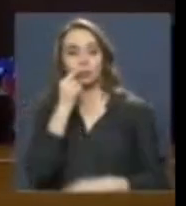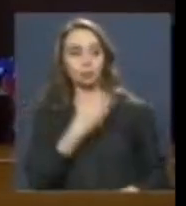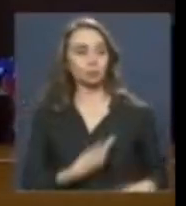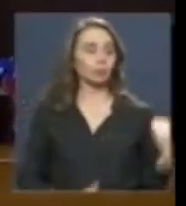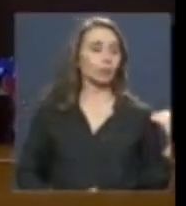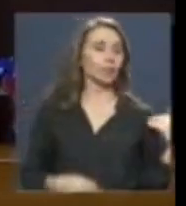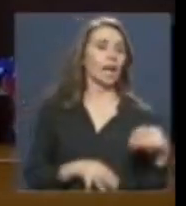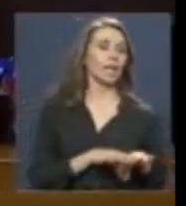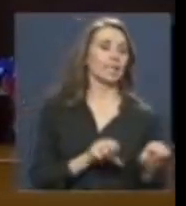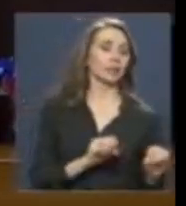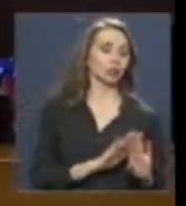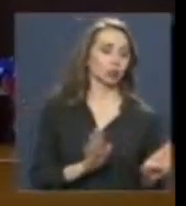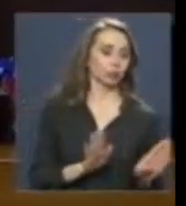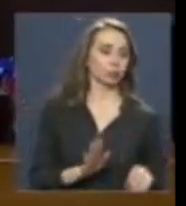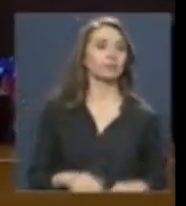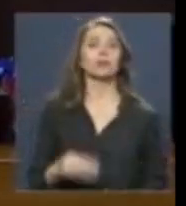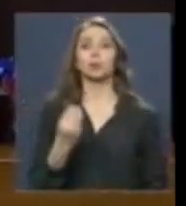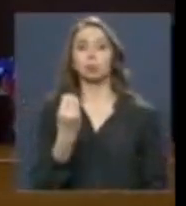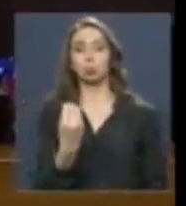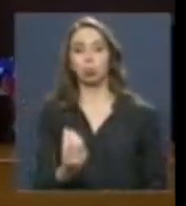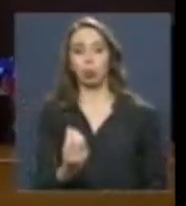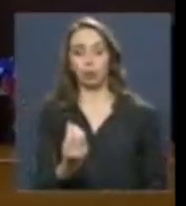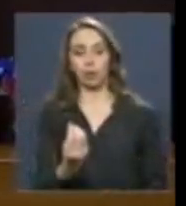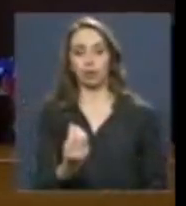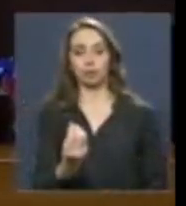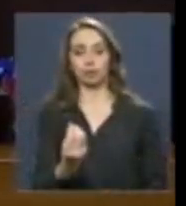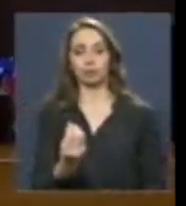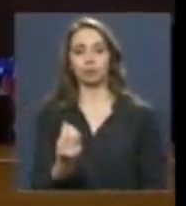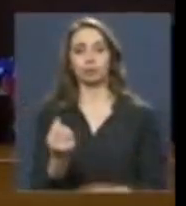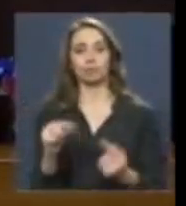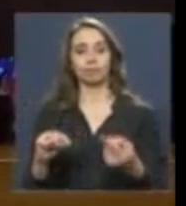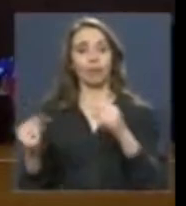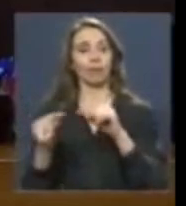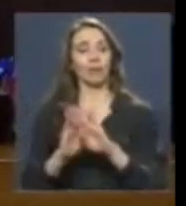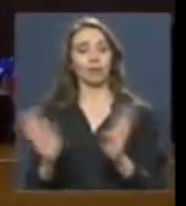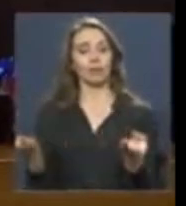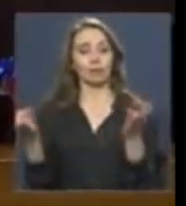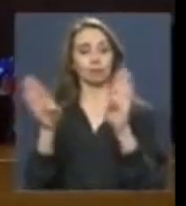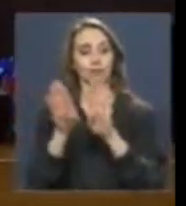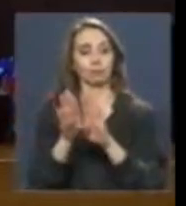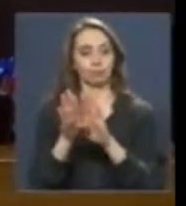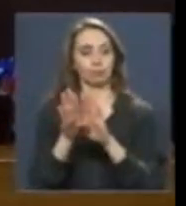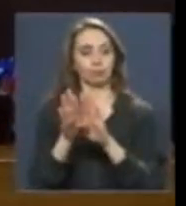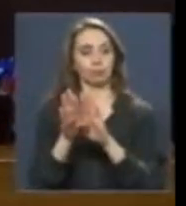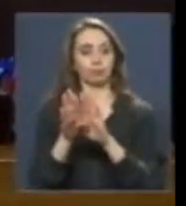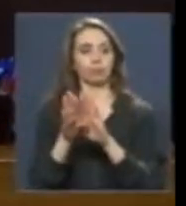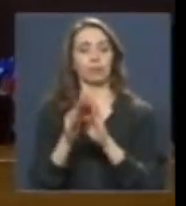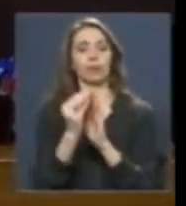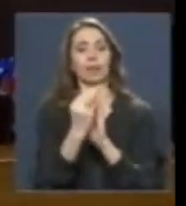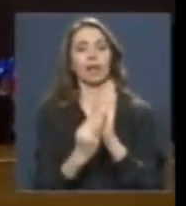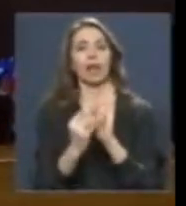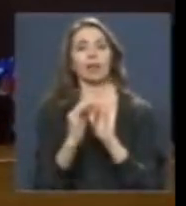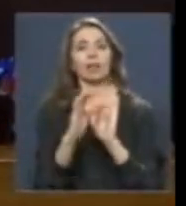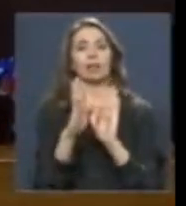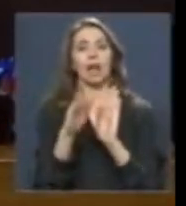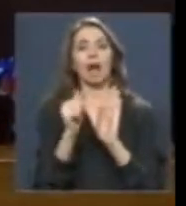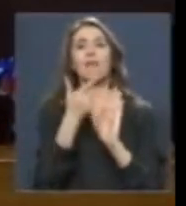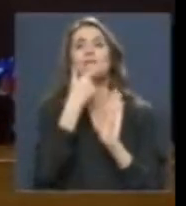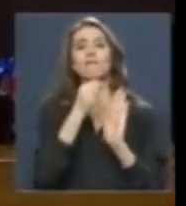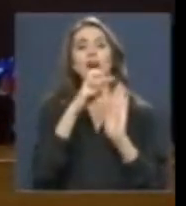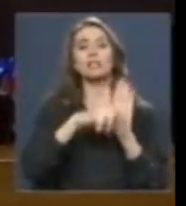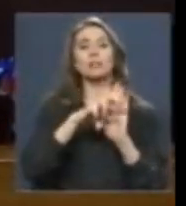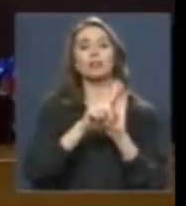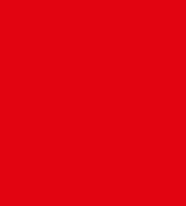Muy bien, cerrado el debate de la tabla de fácil despacho.